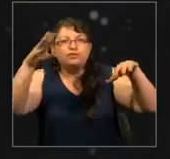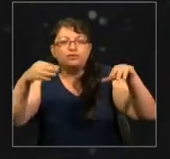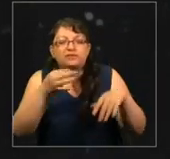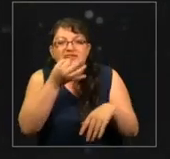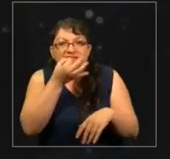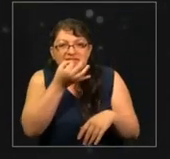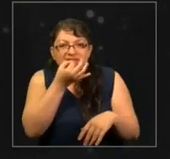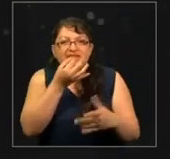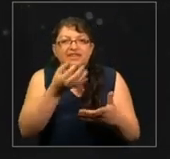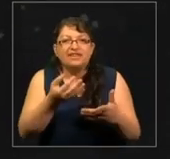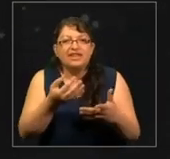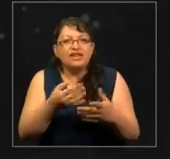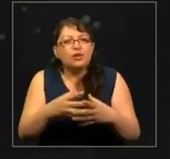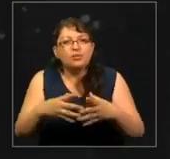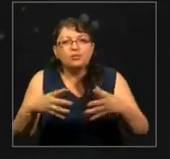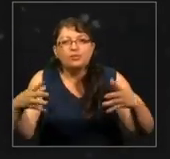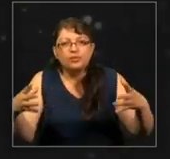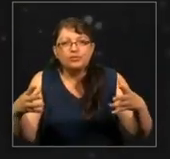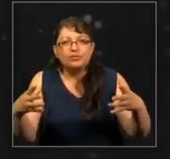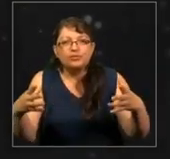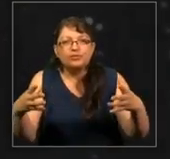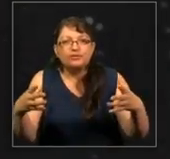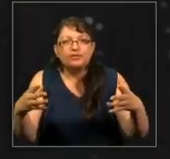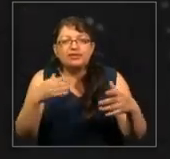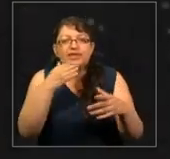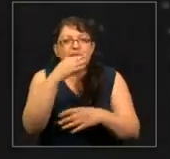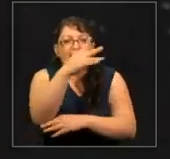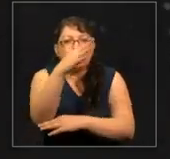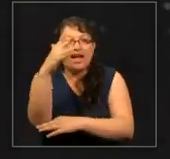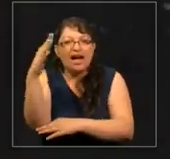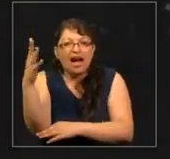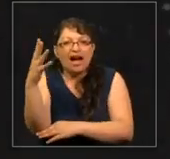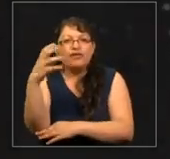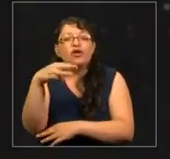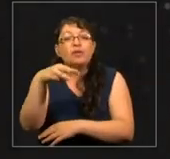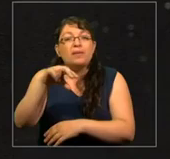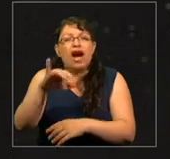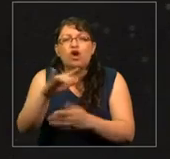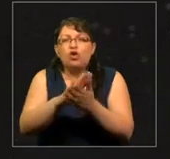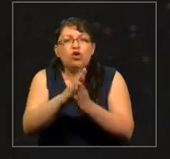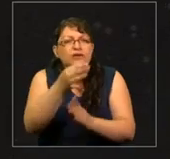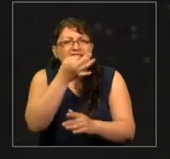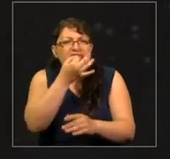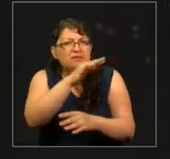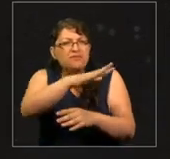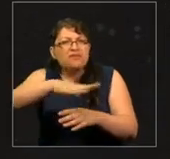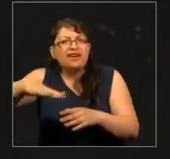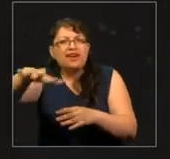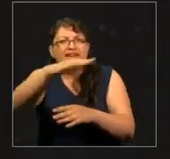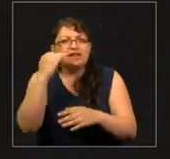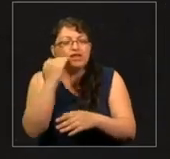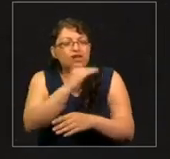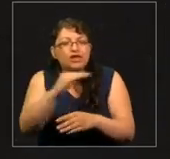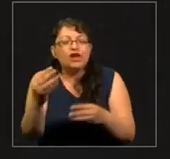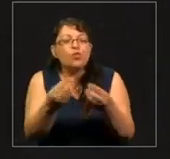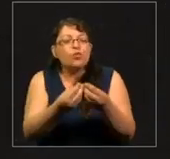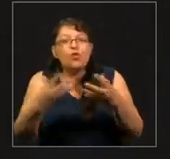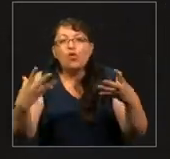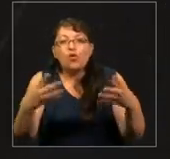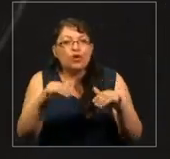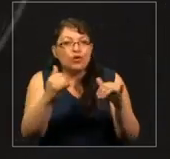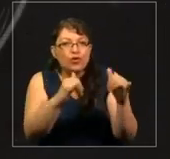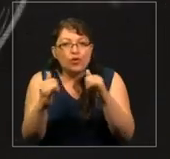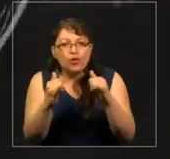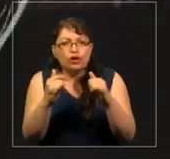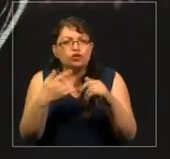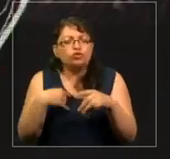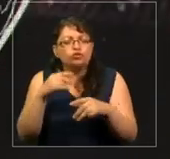muchos árboles de mangos, todo verde y muchos niños jugando. Fui una lectora